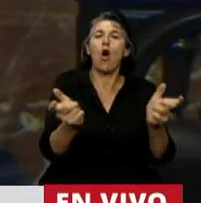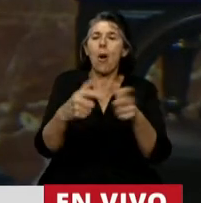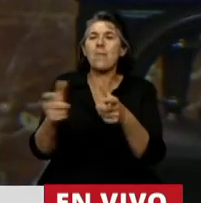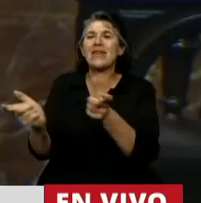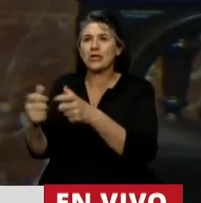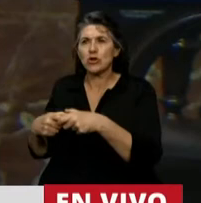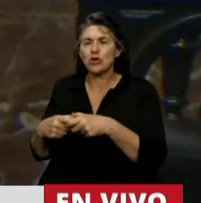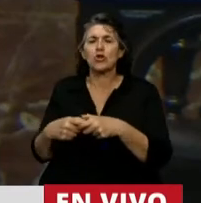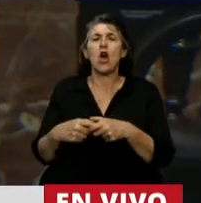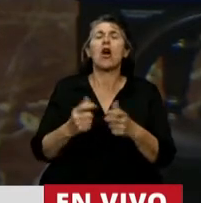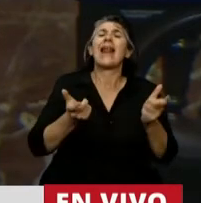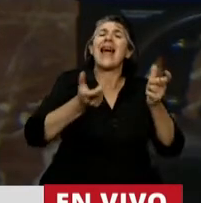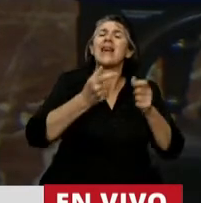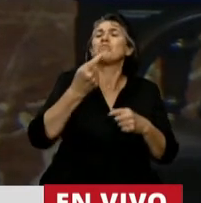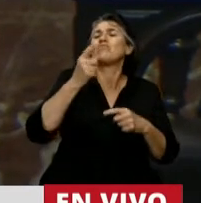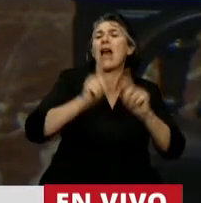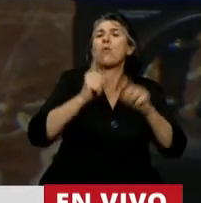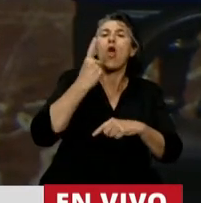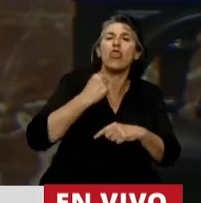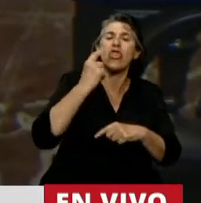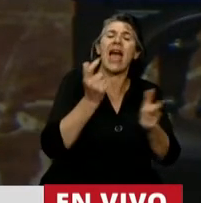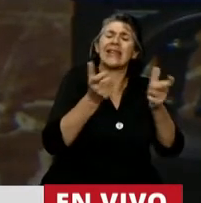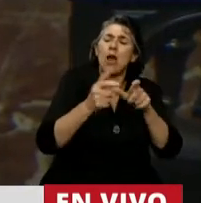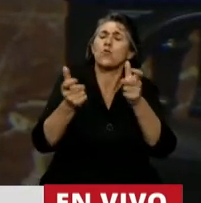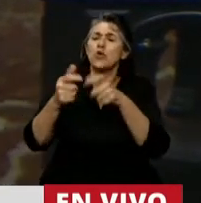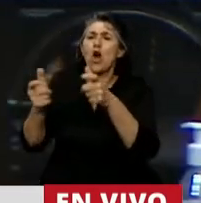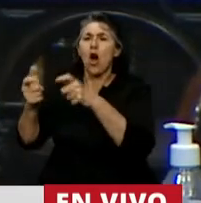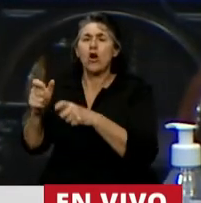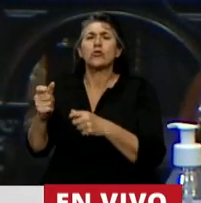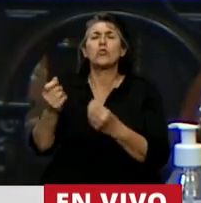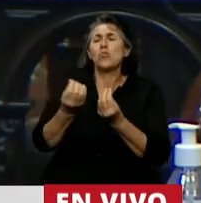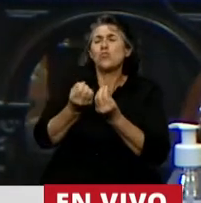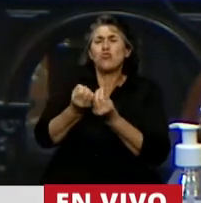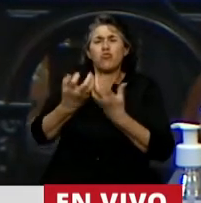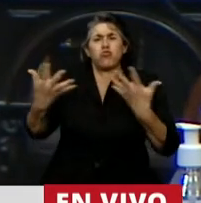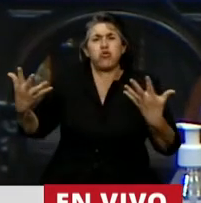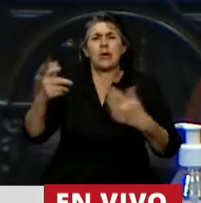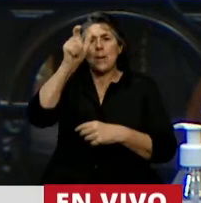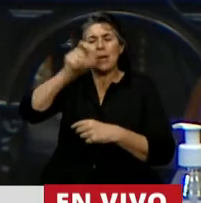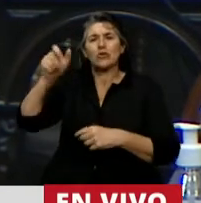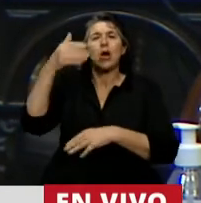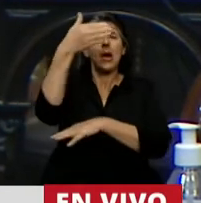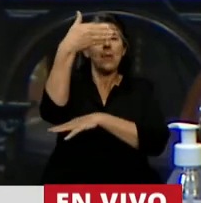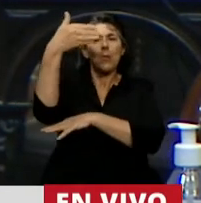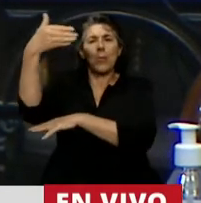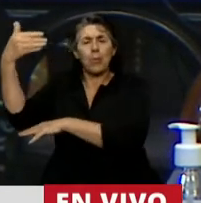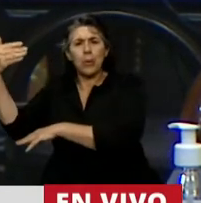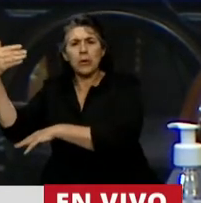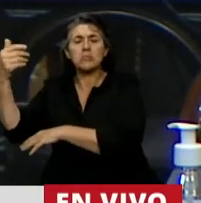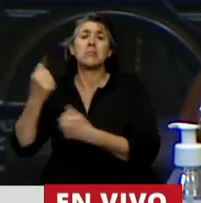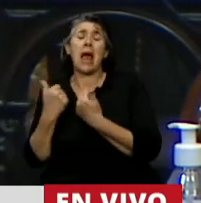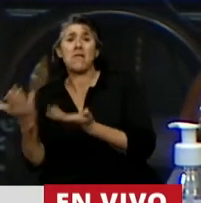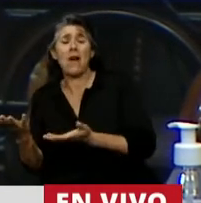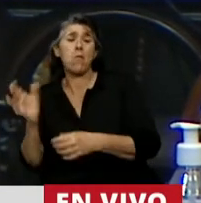días de reuniones informativas, decenas de expositores en un sentido y en otro, y discusiones